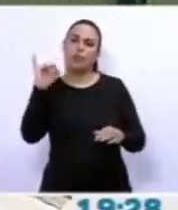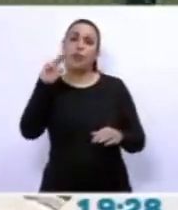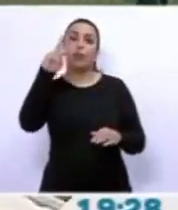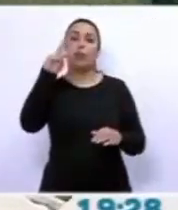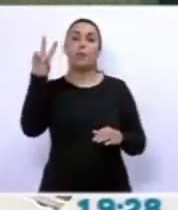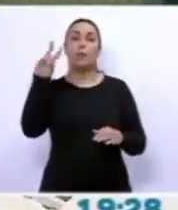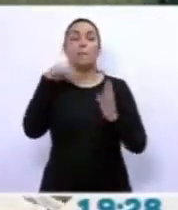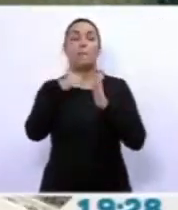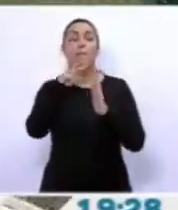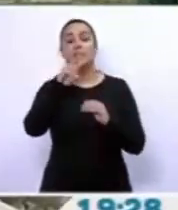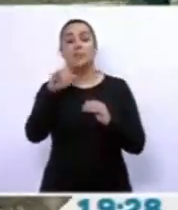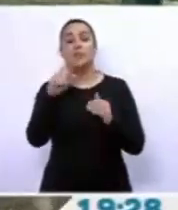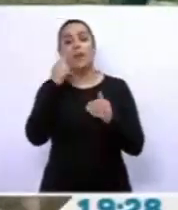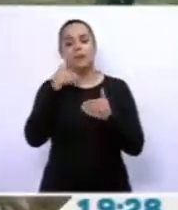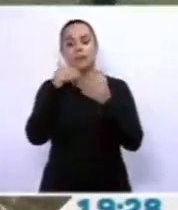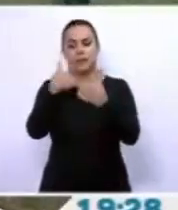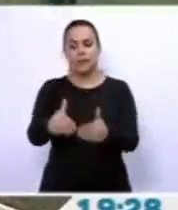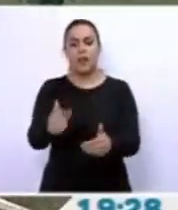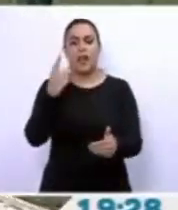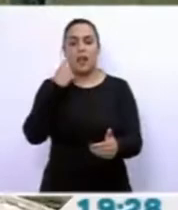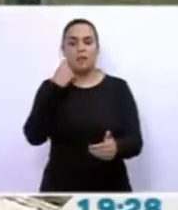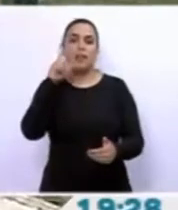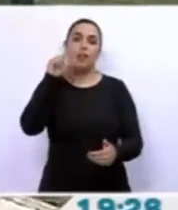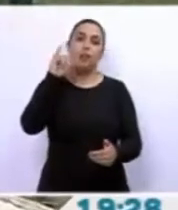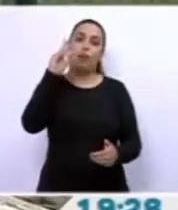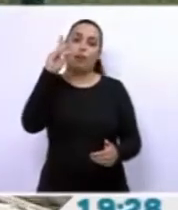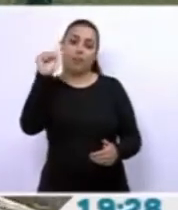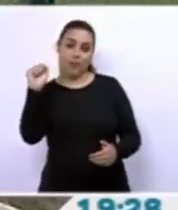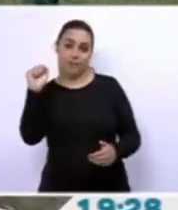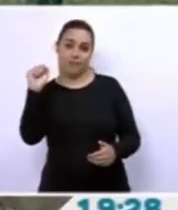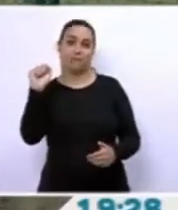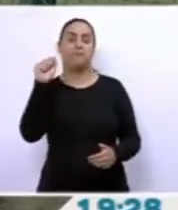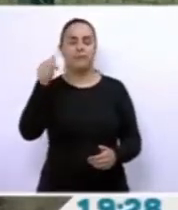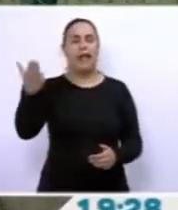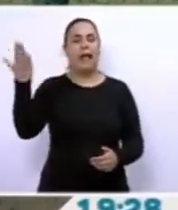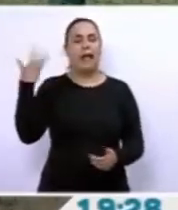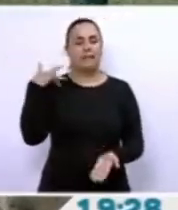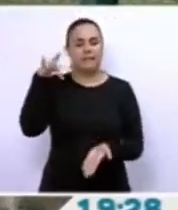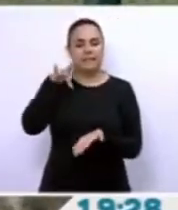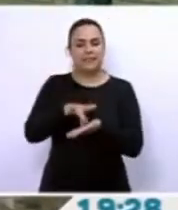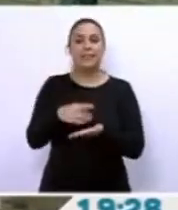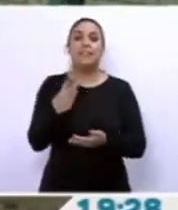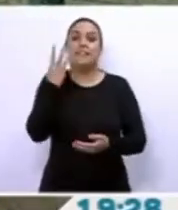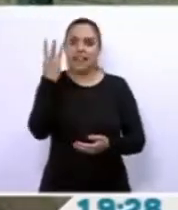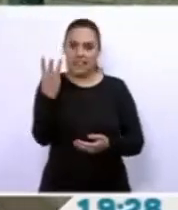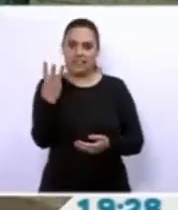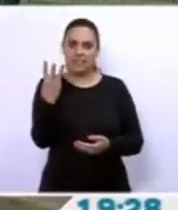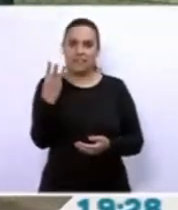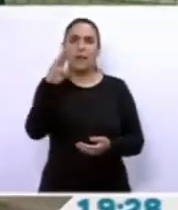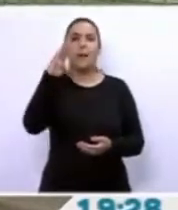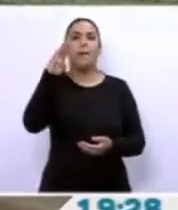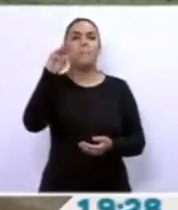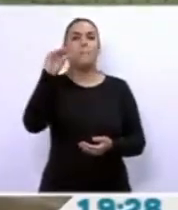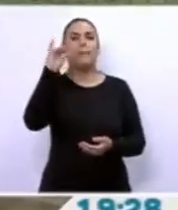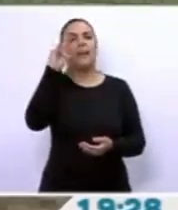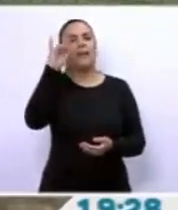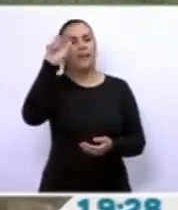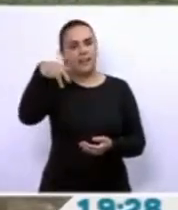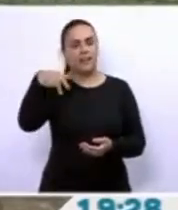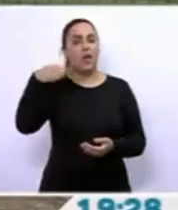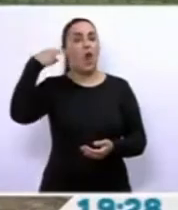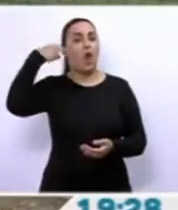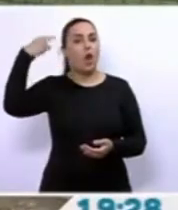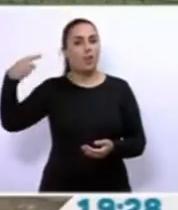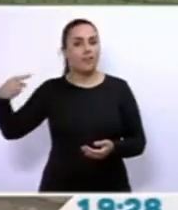nuestros paralímpicos? Tenemos a Loida Zabala, la losareña, que ha estado nada menos en tres. Estuvo en Pekín, estuvo también en Londres